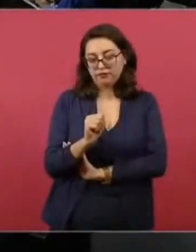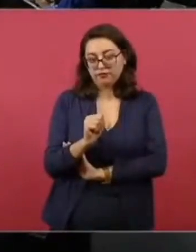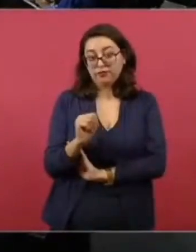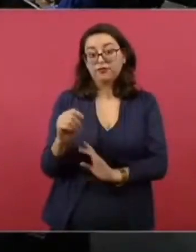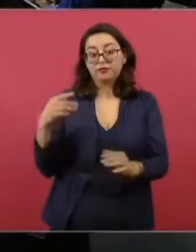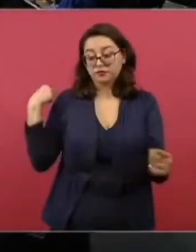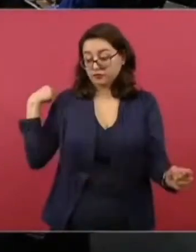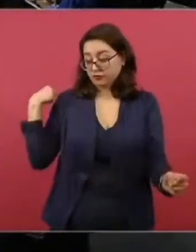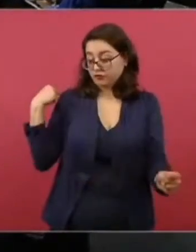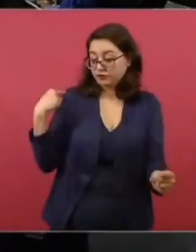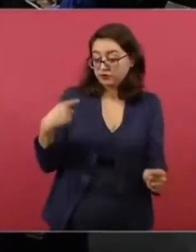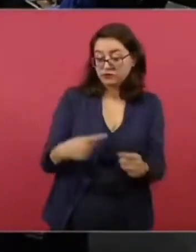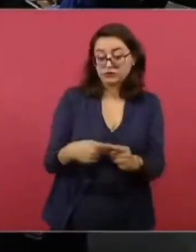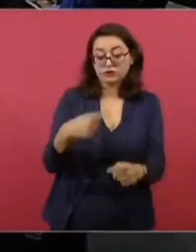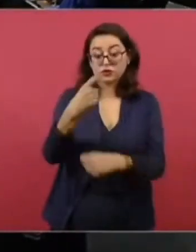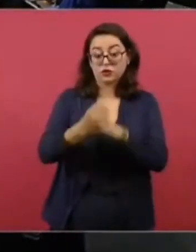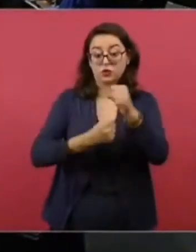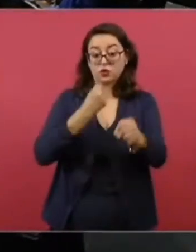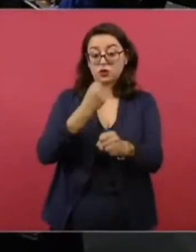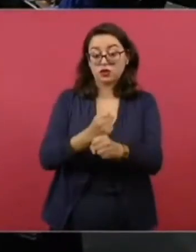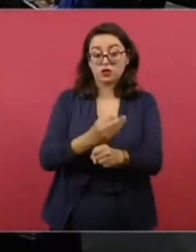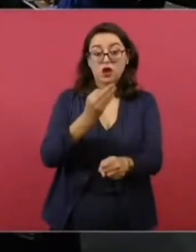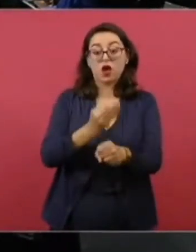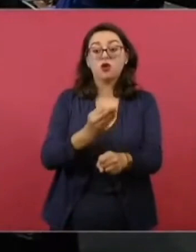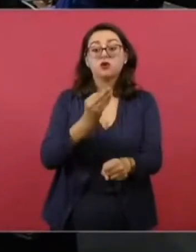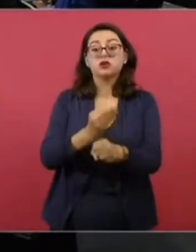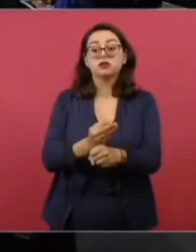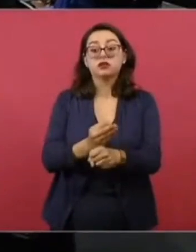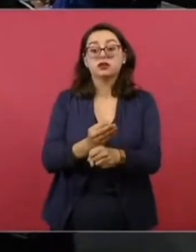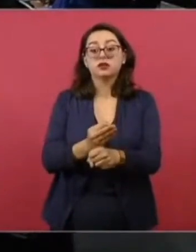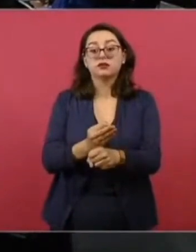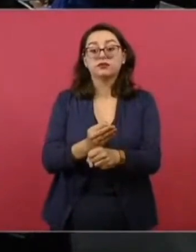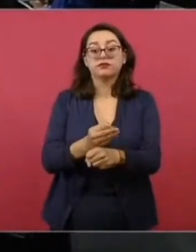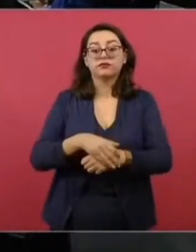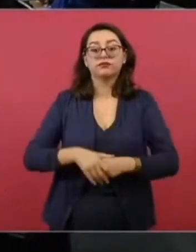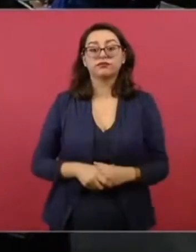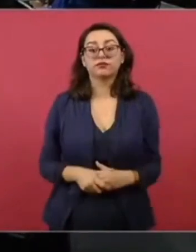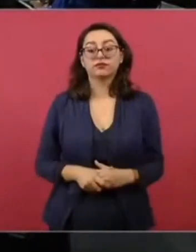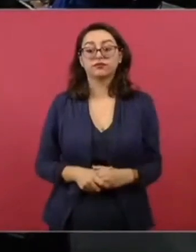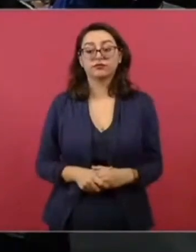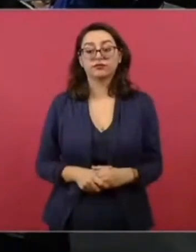ahora. Pero, ¿quién gana con el promedio de los tres? ¿De los tres?